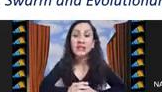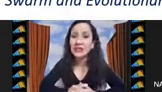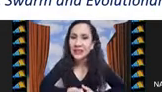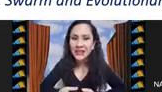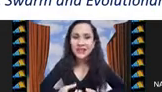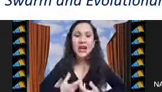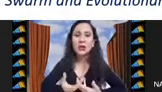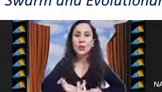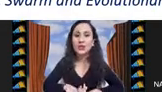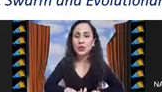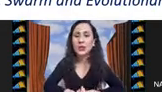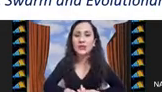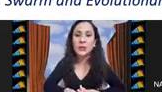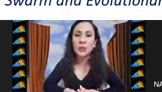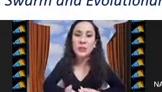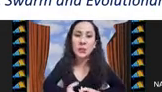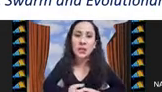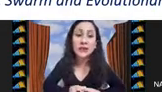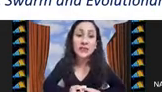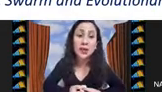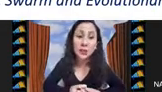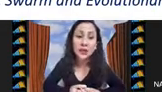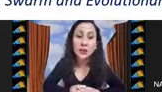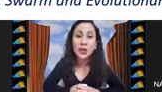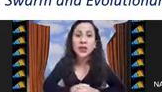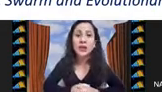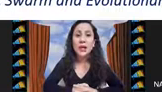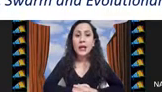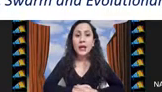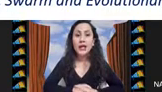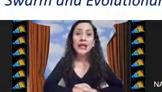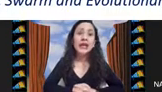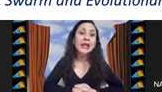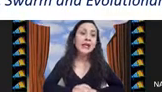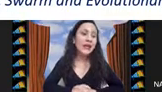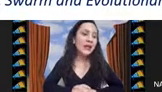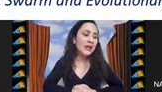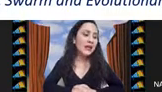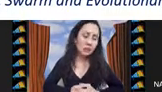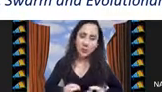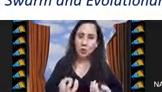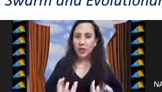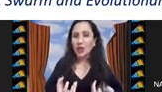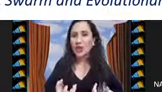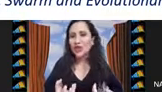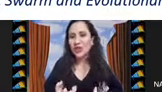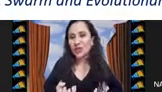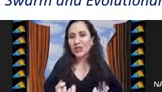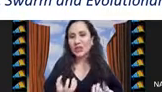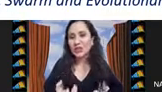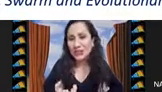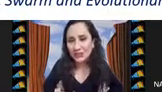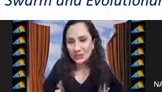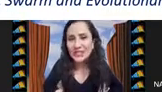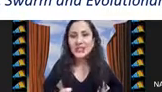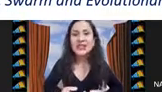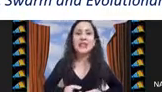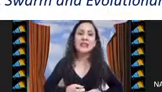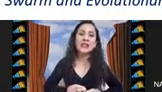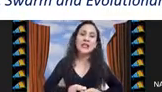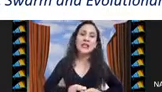si les interesa conocer sobre este tipo de problemas de agrupación y sobre todo los que son